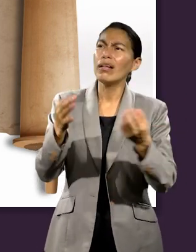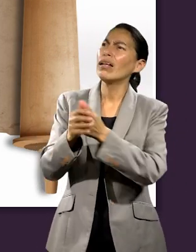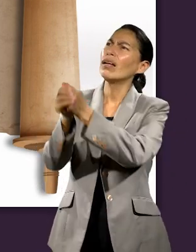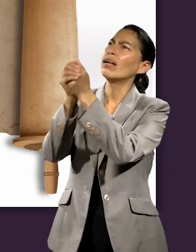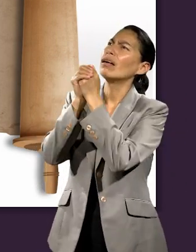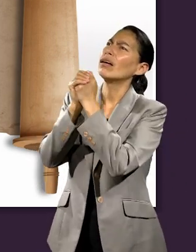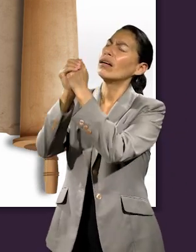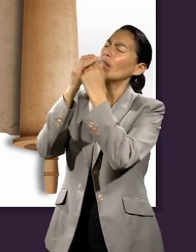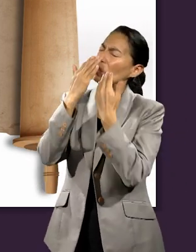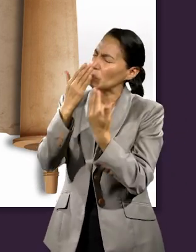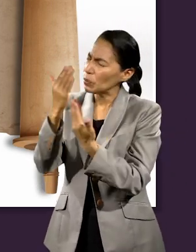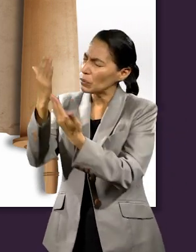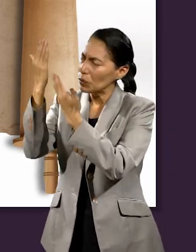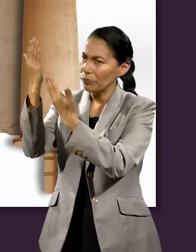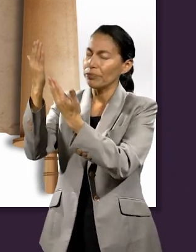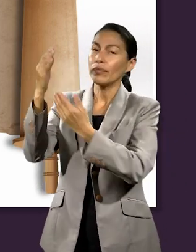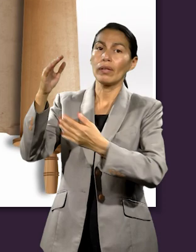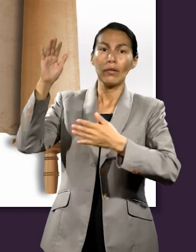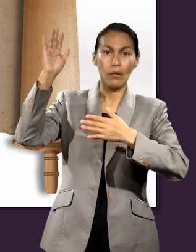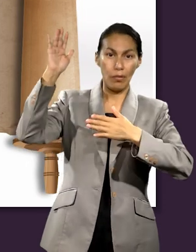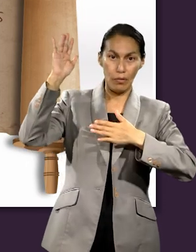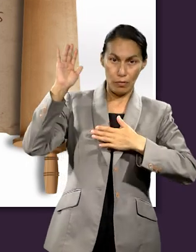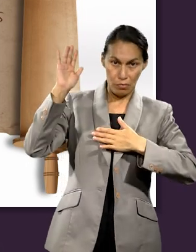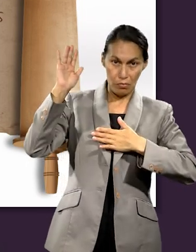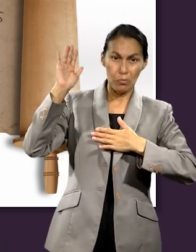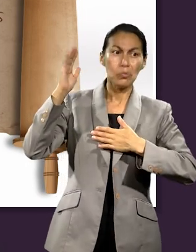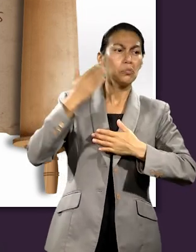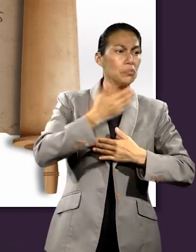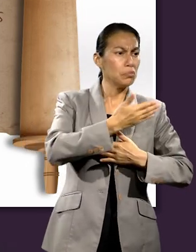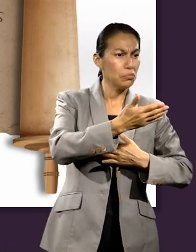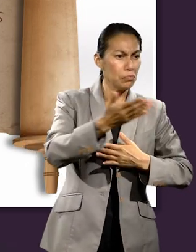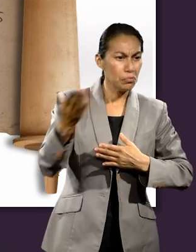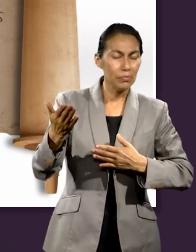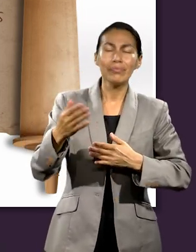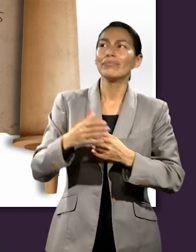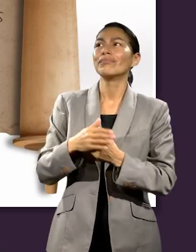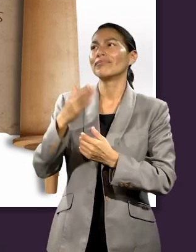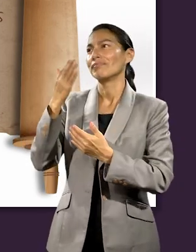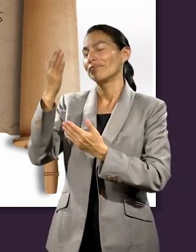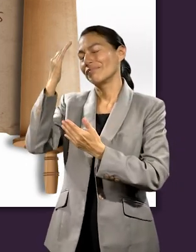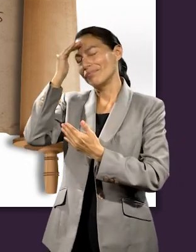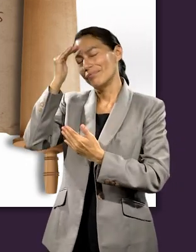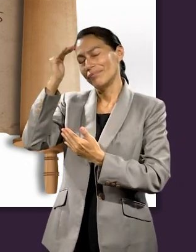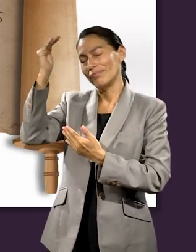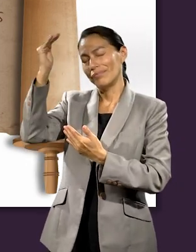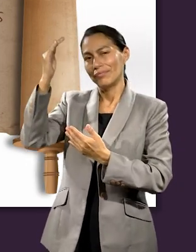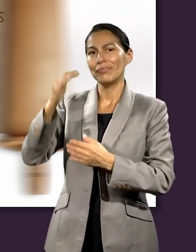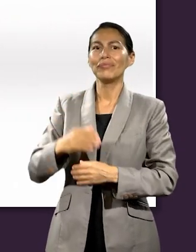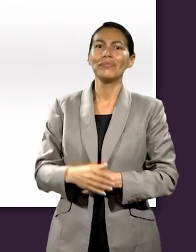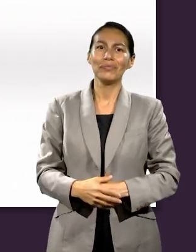nombre del Señor. Ahora cumpliré mis votos al Señor ante todo su pueblo.